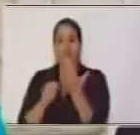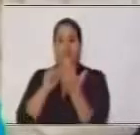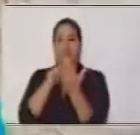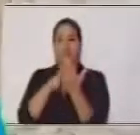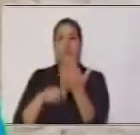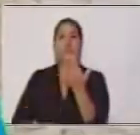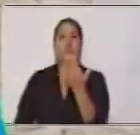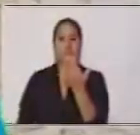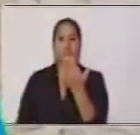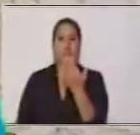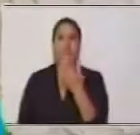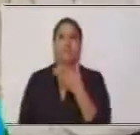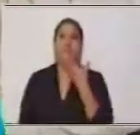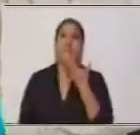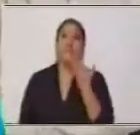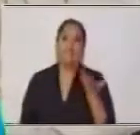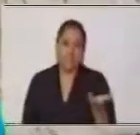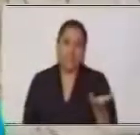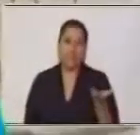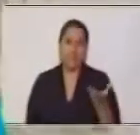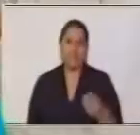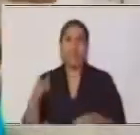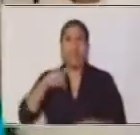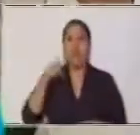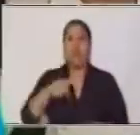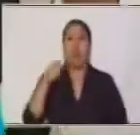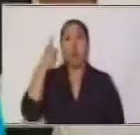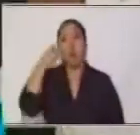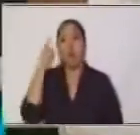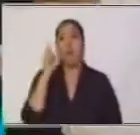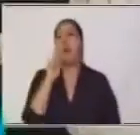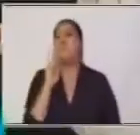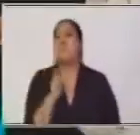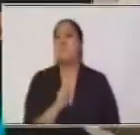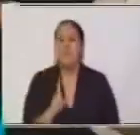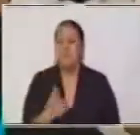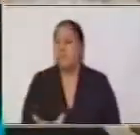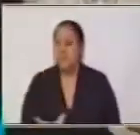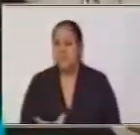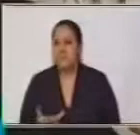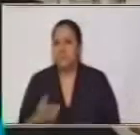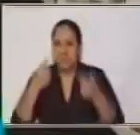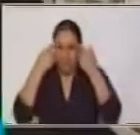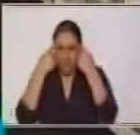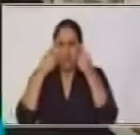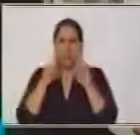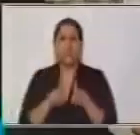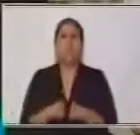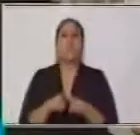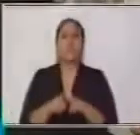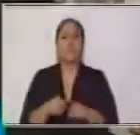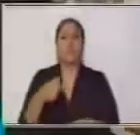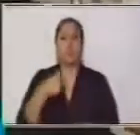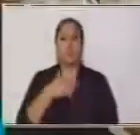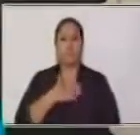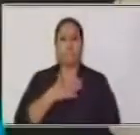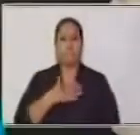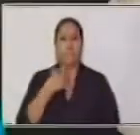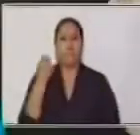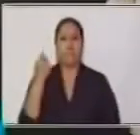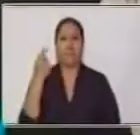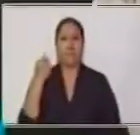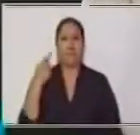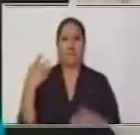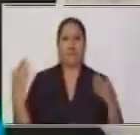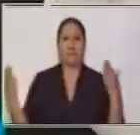está siendo sencilla. La pregunta lógica ahora sería, ¿qué pasa, qué pasa si lo que me falta es un